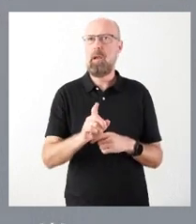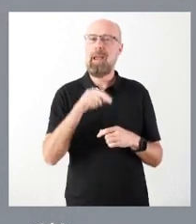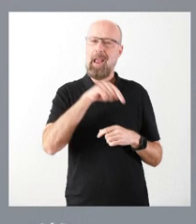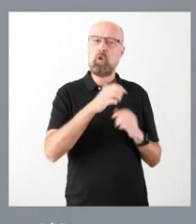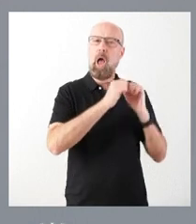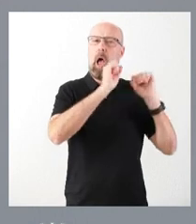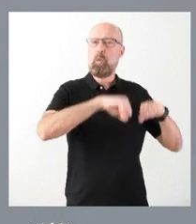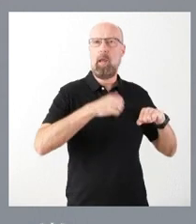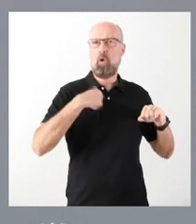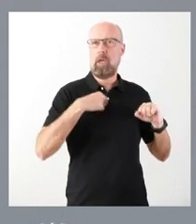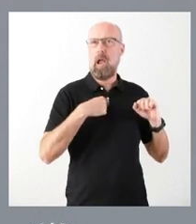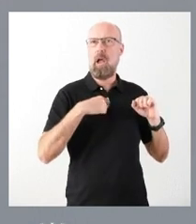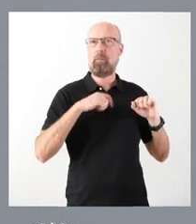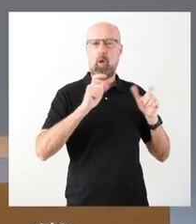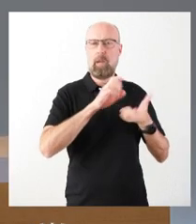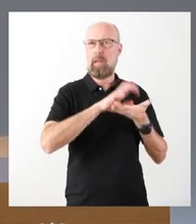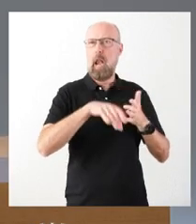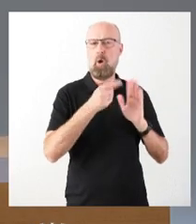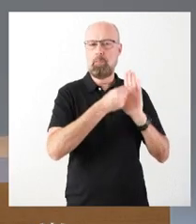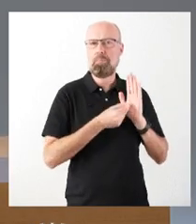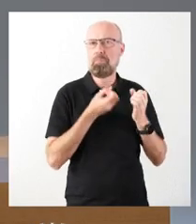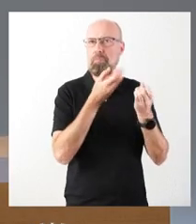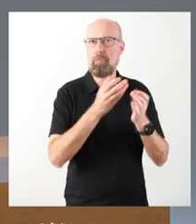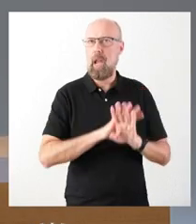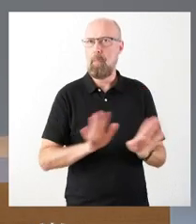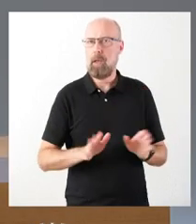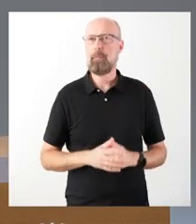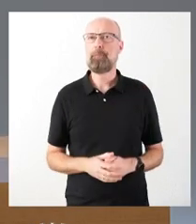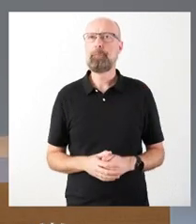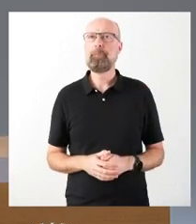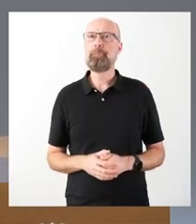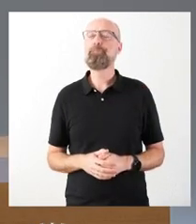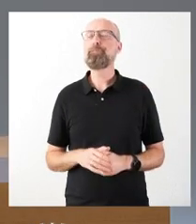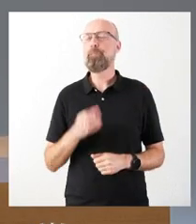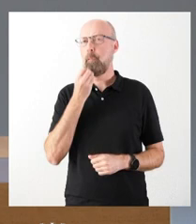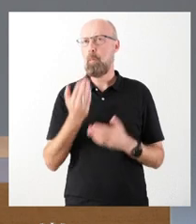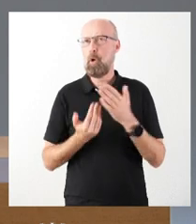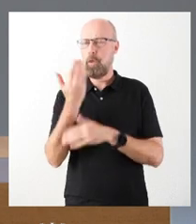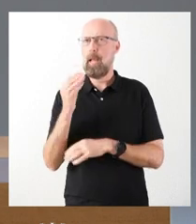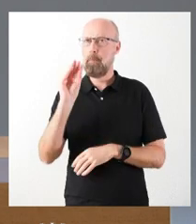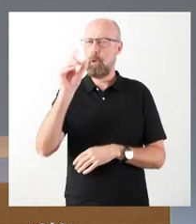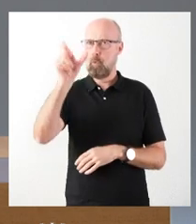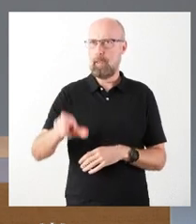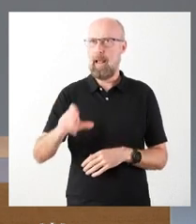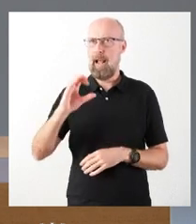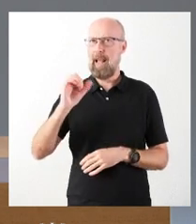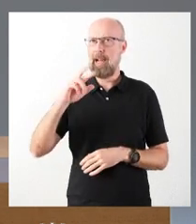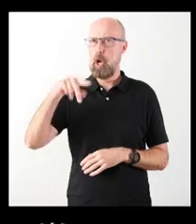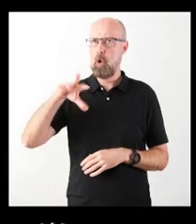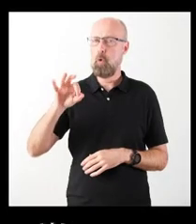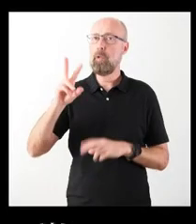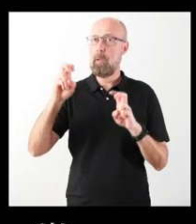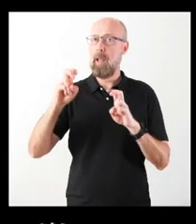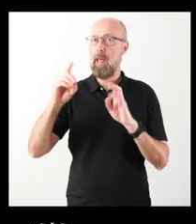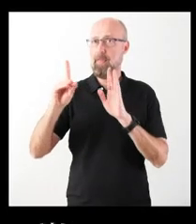y acordados por parte de la Junta de Castilla y León. Sí, buenos días. Una primera pregunta para Carnero en torno al decreto que